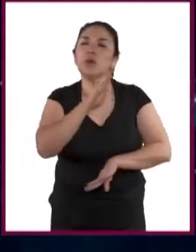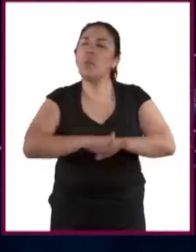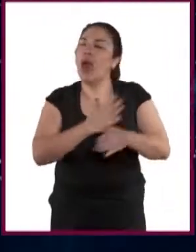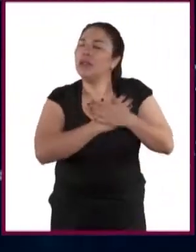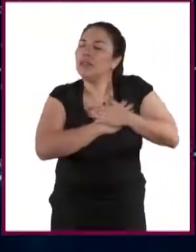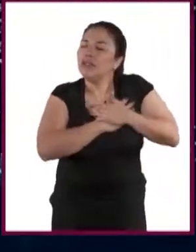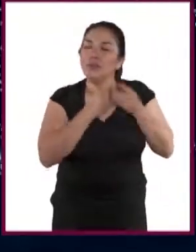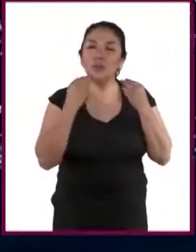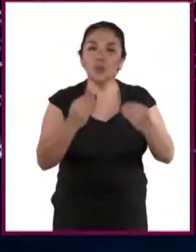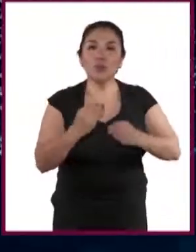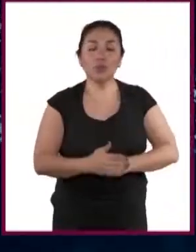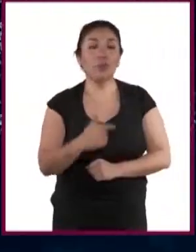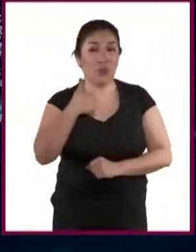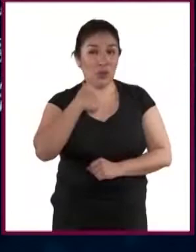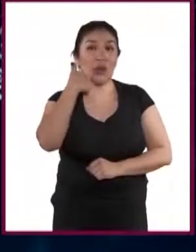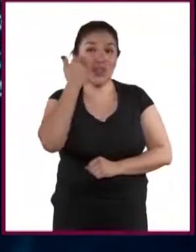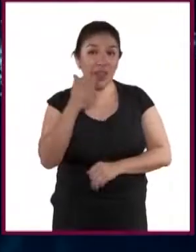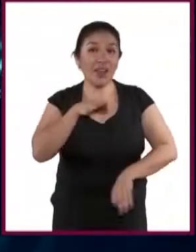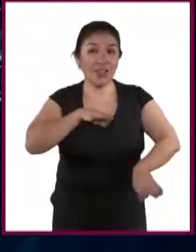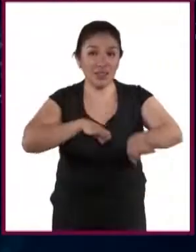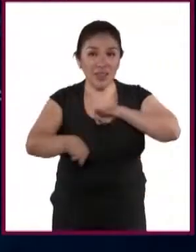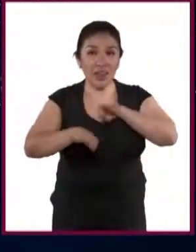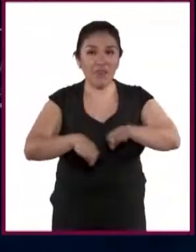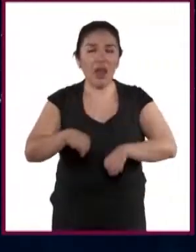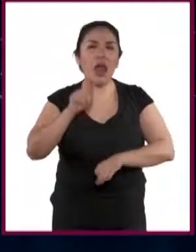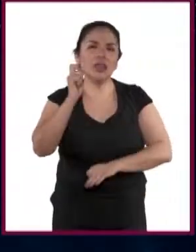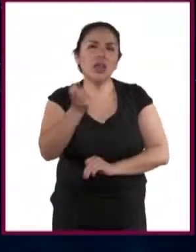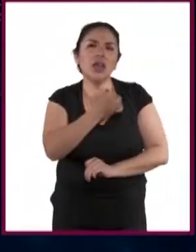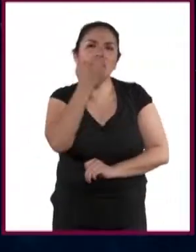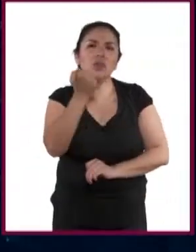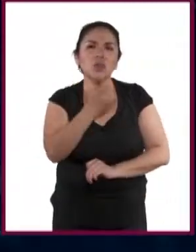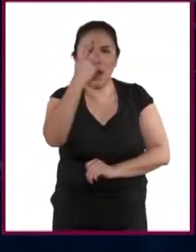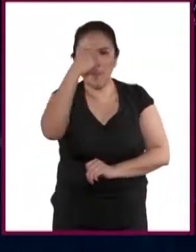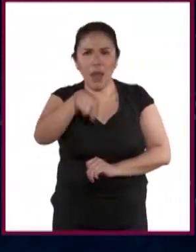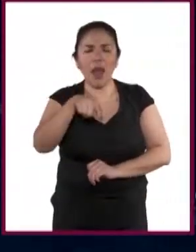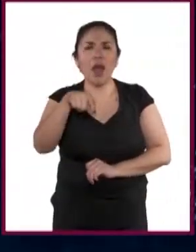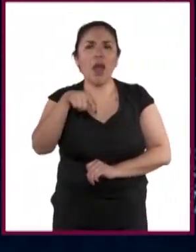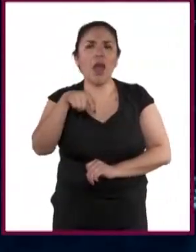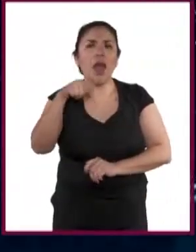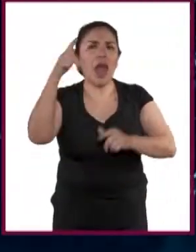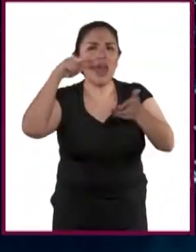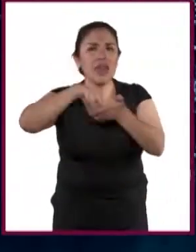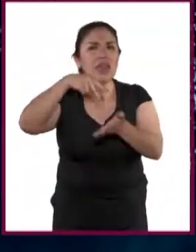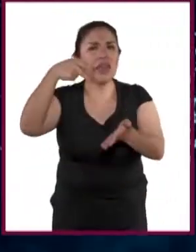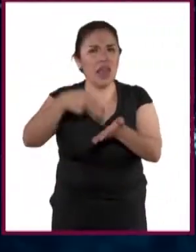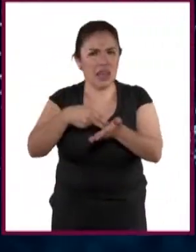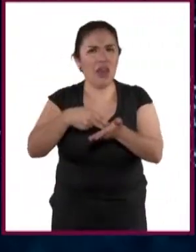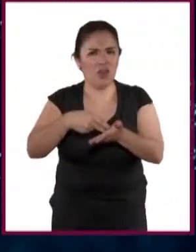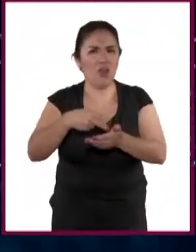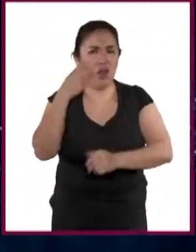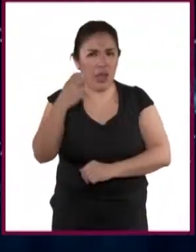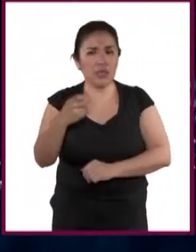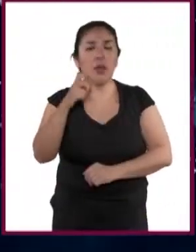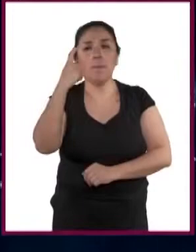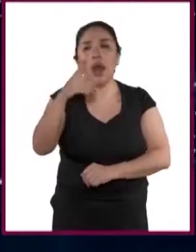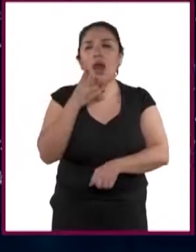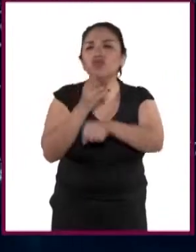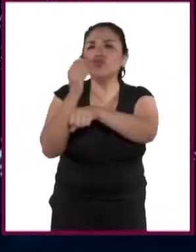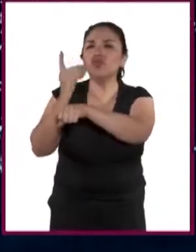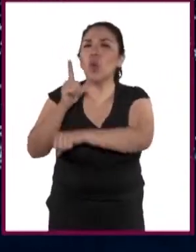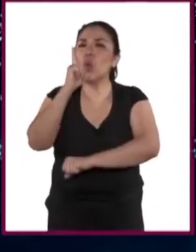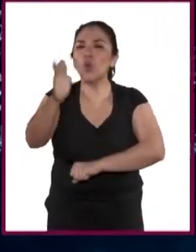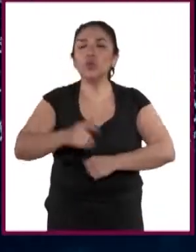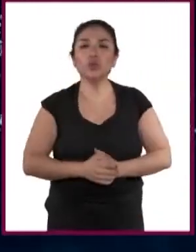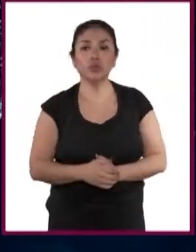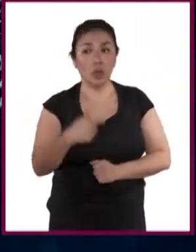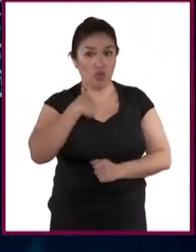me apasiona. Me gustaría trabajar en la misma carrera que estoy estudiando, en ingeniero industrial, electricidad. Me